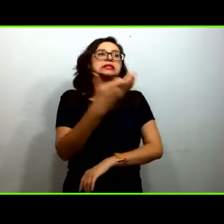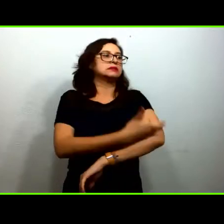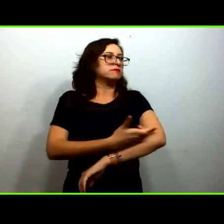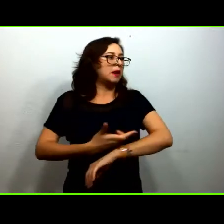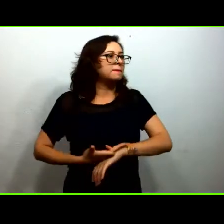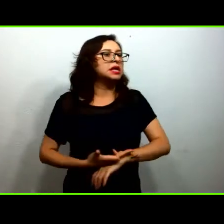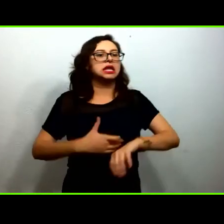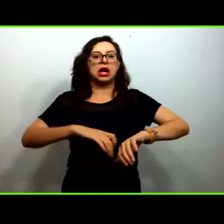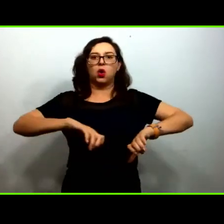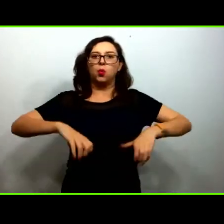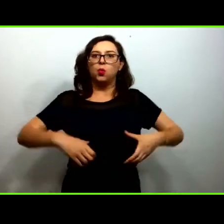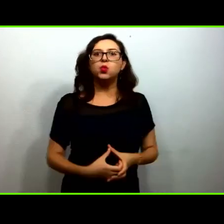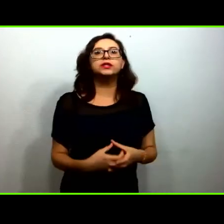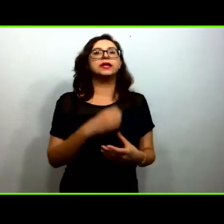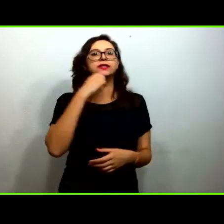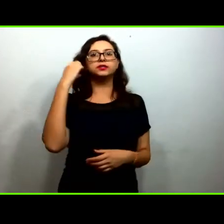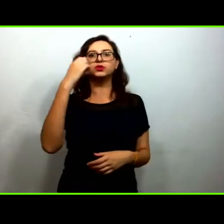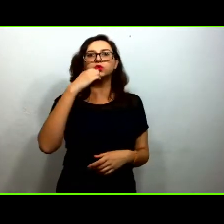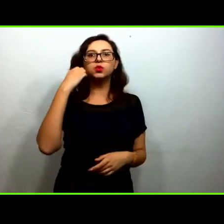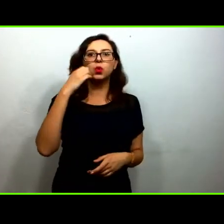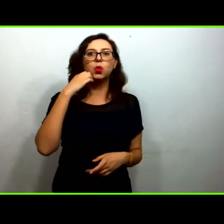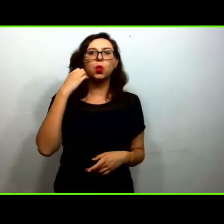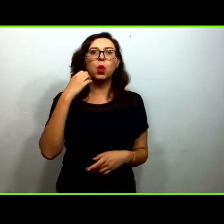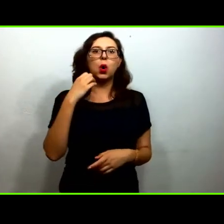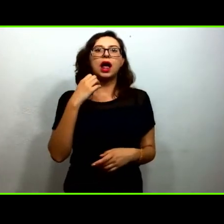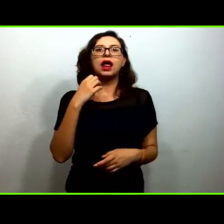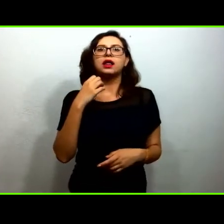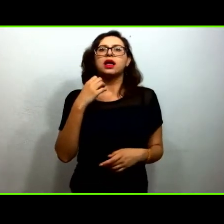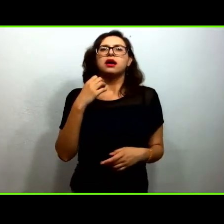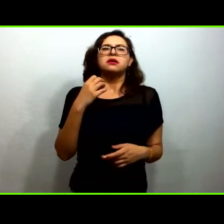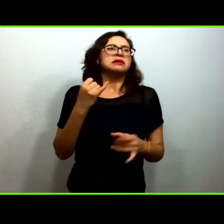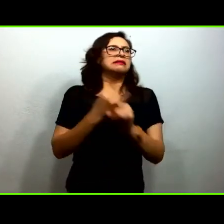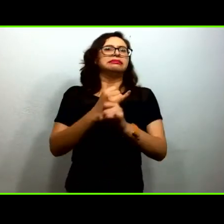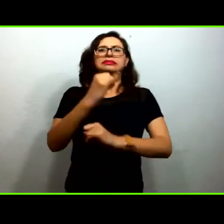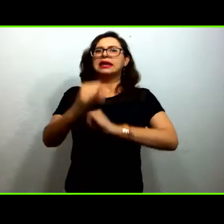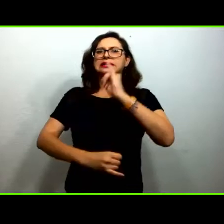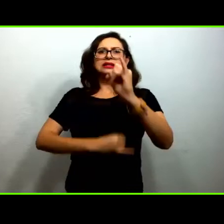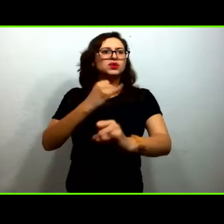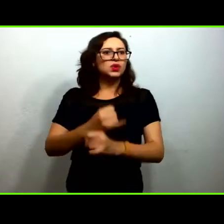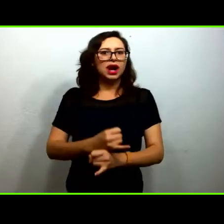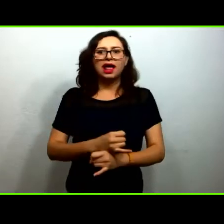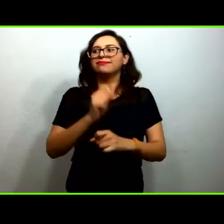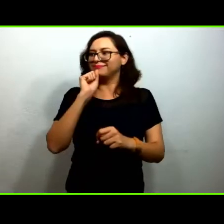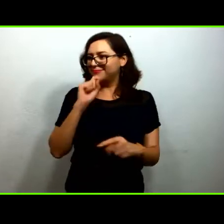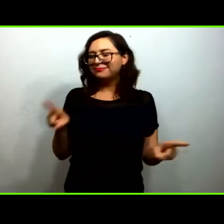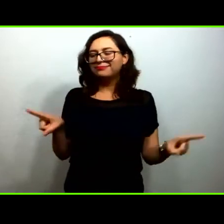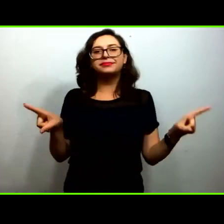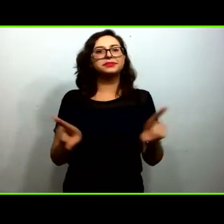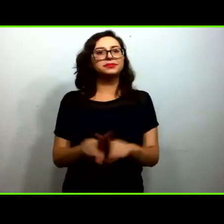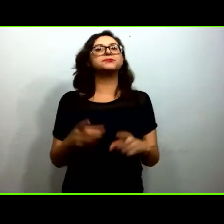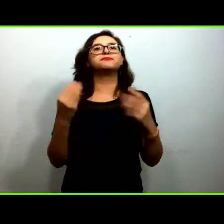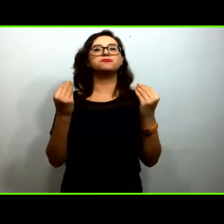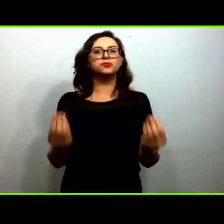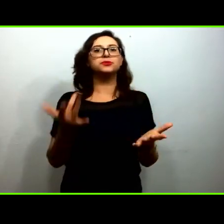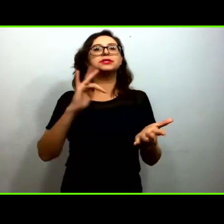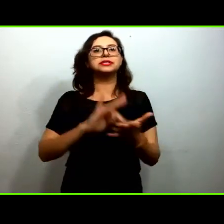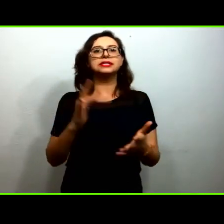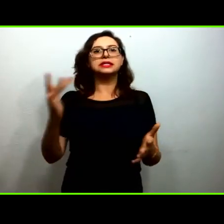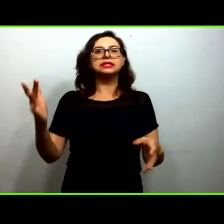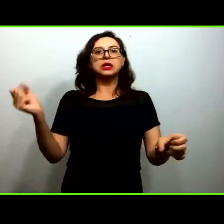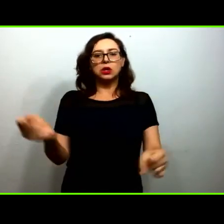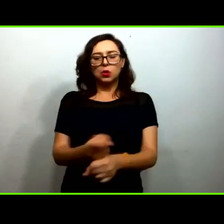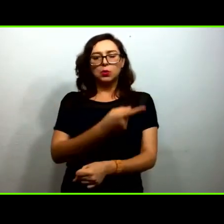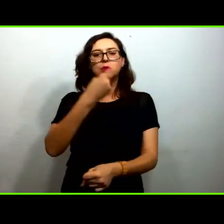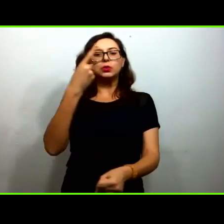comunidades escuelas hasta organismos internacionales así que agradezco realmente la oportunidad de